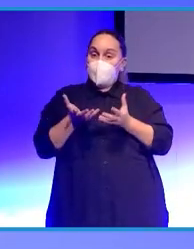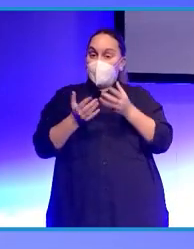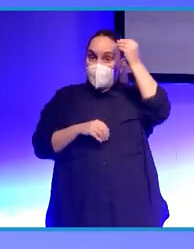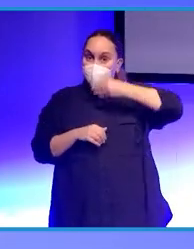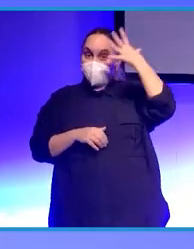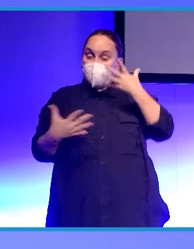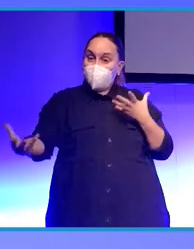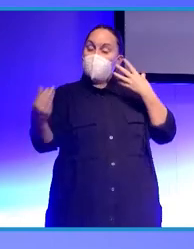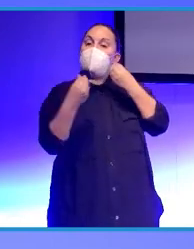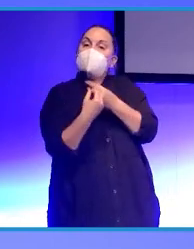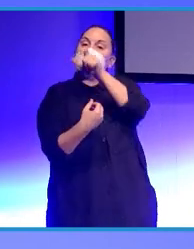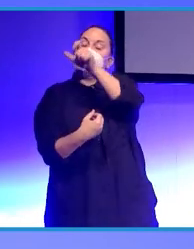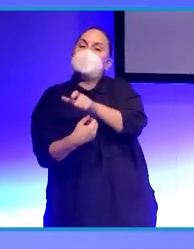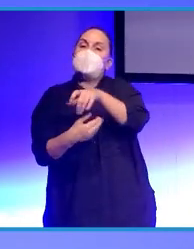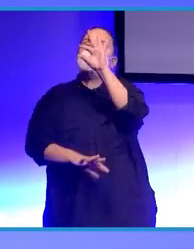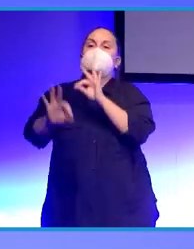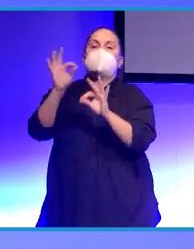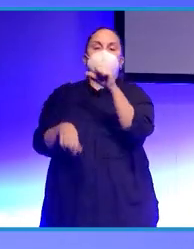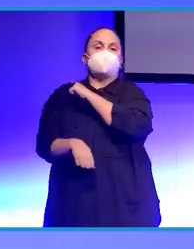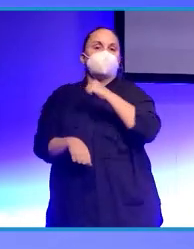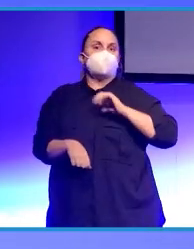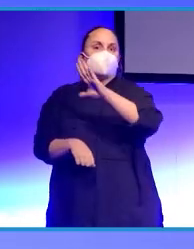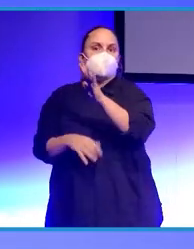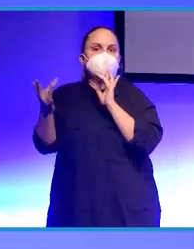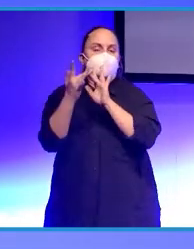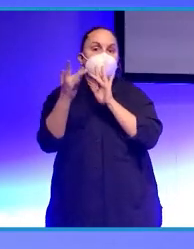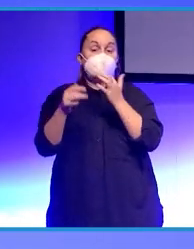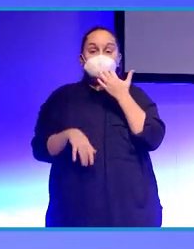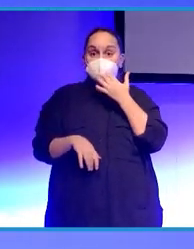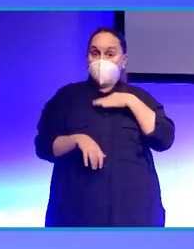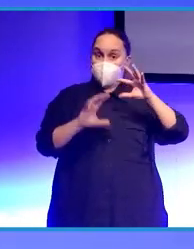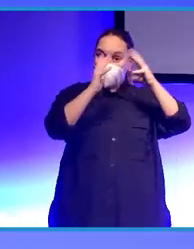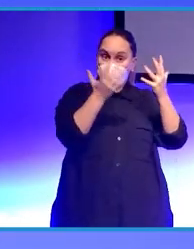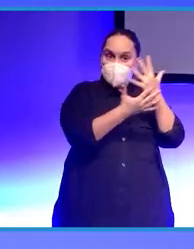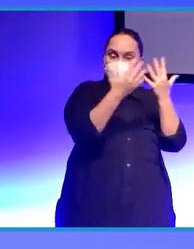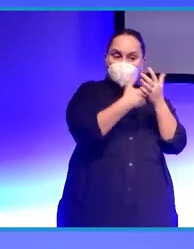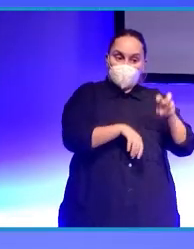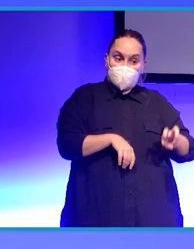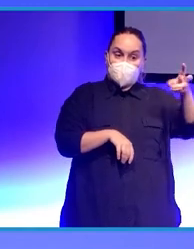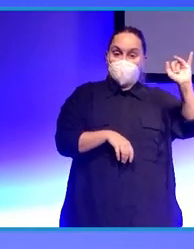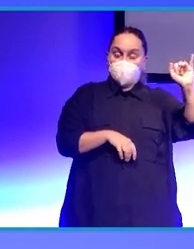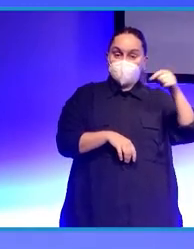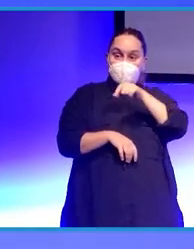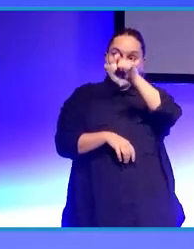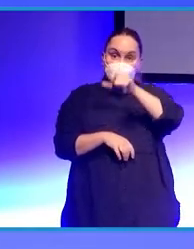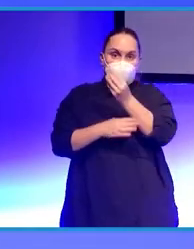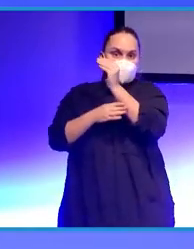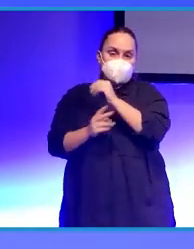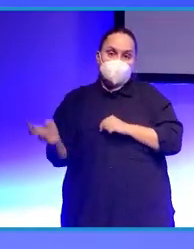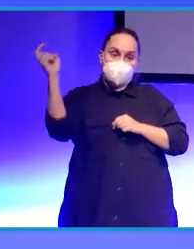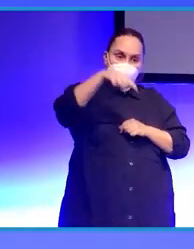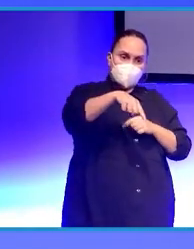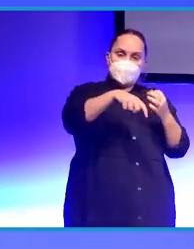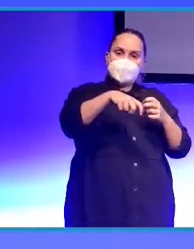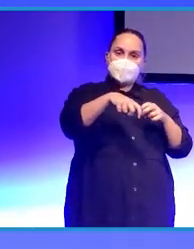ese personaje tome decisiones por sí mismo porque a lo mejor en ese mundo mixto hay una escalera y él tiene que entender que hay una escalera bajarla y